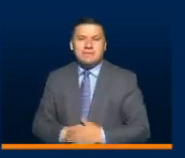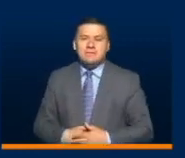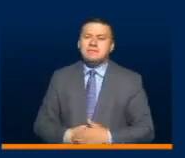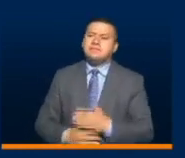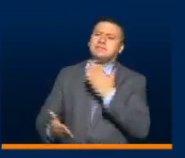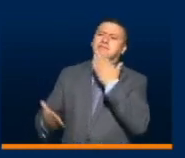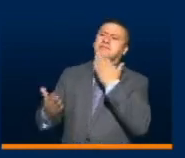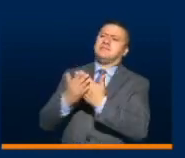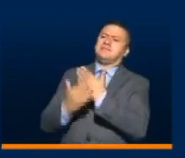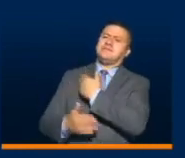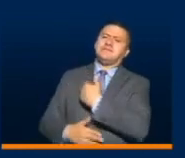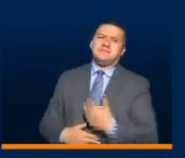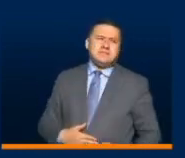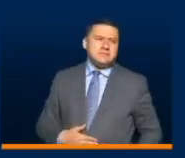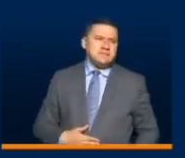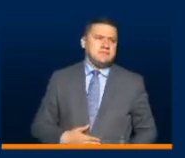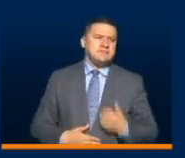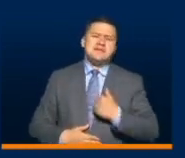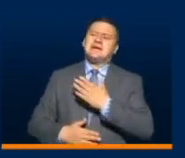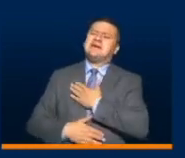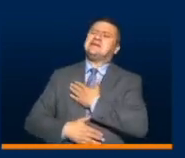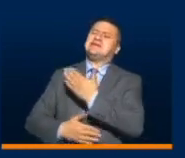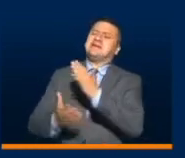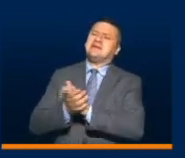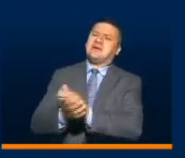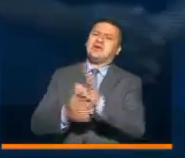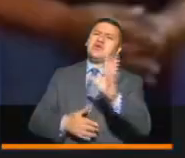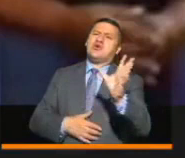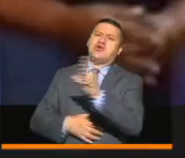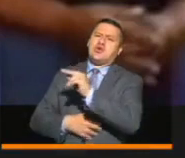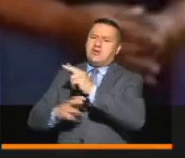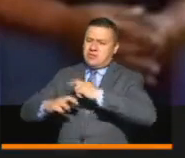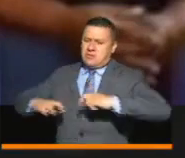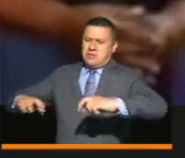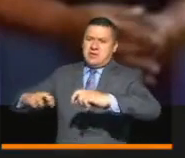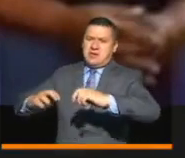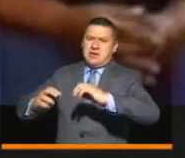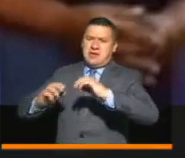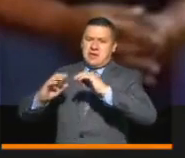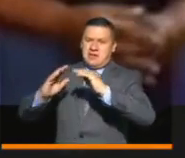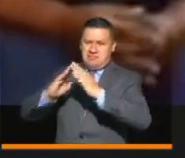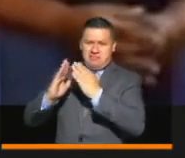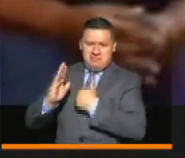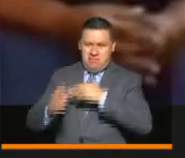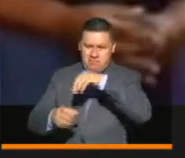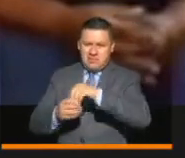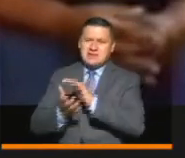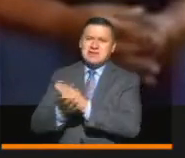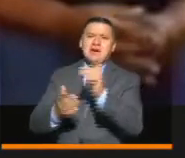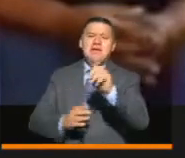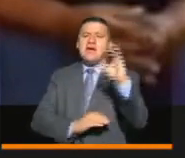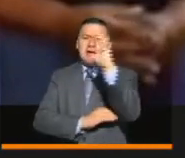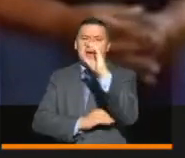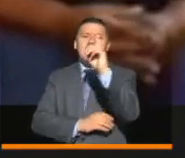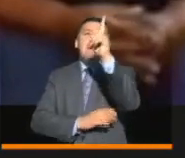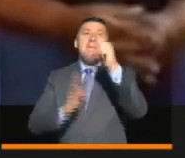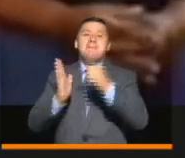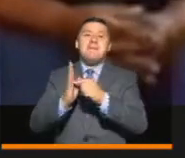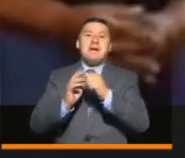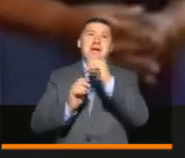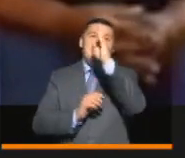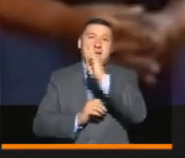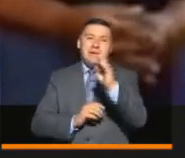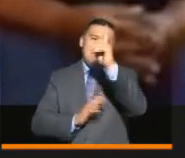Gracias, presidente. Un saludo para usted, para todos los compañeros de la mesa y a todos los colombianos, mil bendiciones.